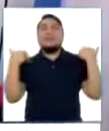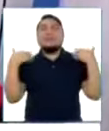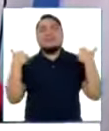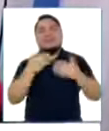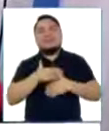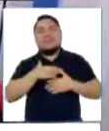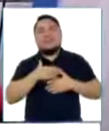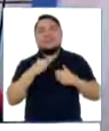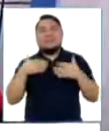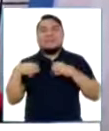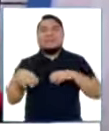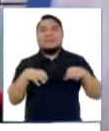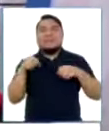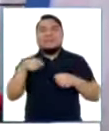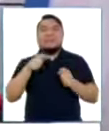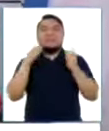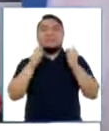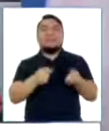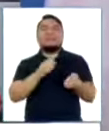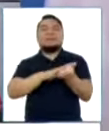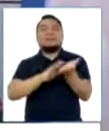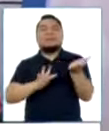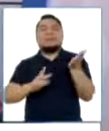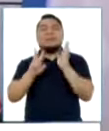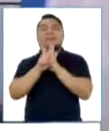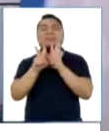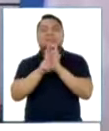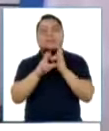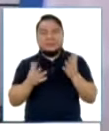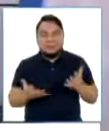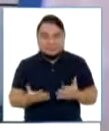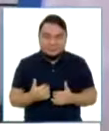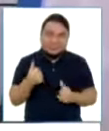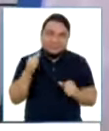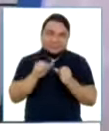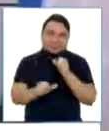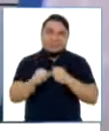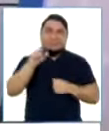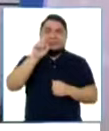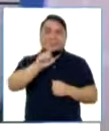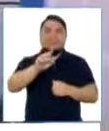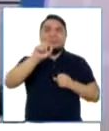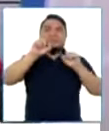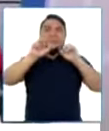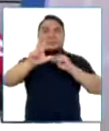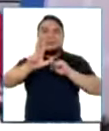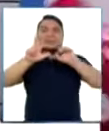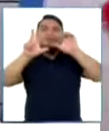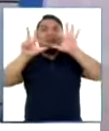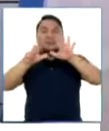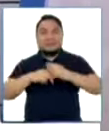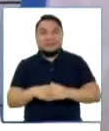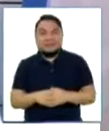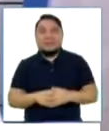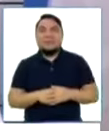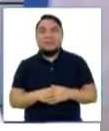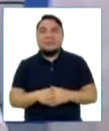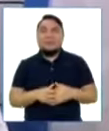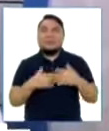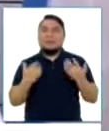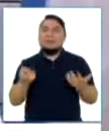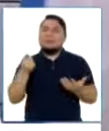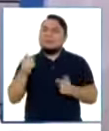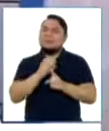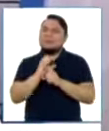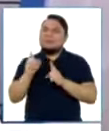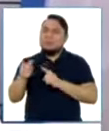por poder hacer esta mi donación de sangre voluntaria número 138. ¿La cultura de donación